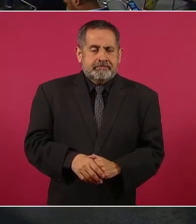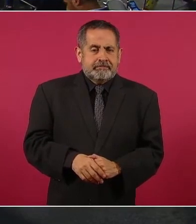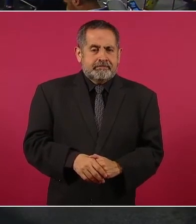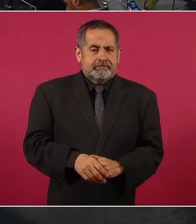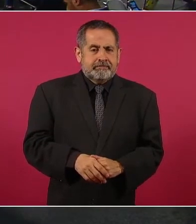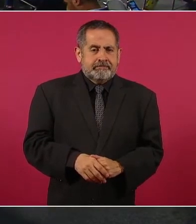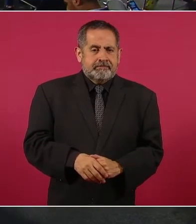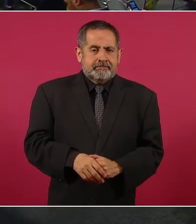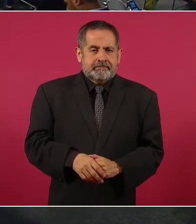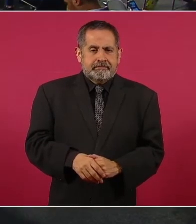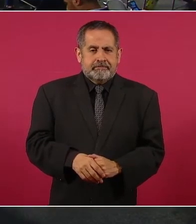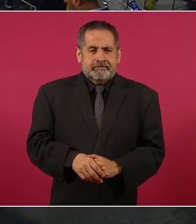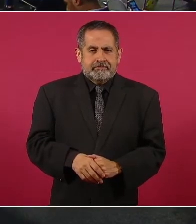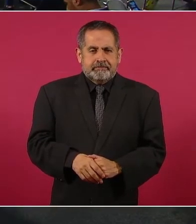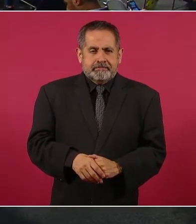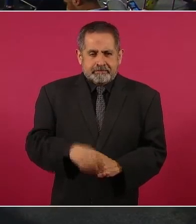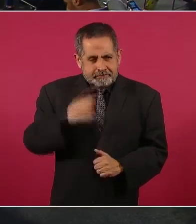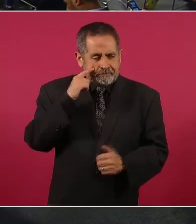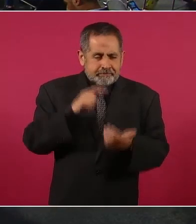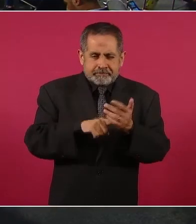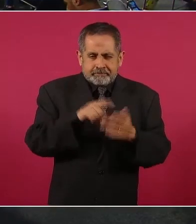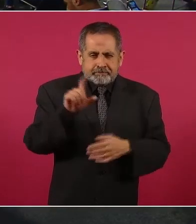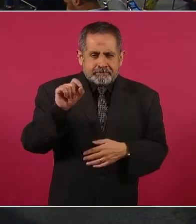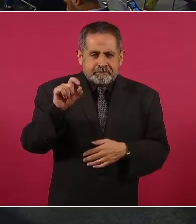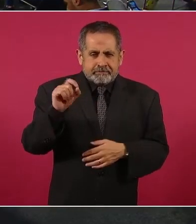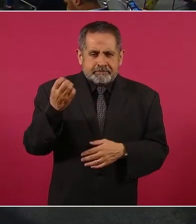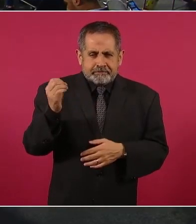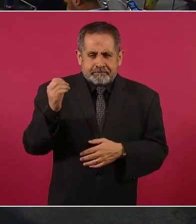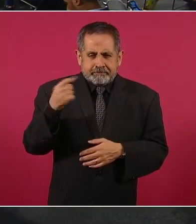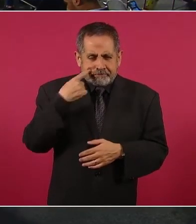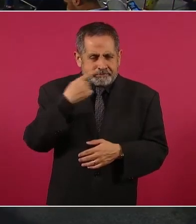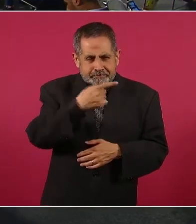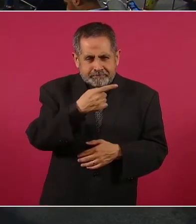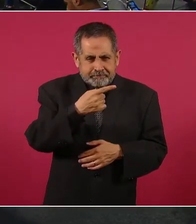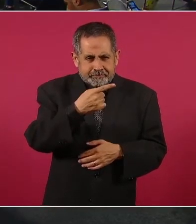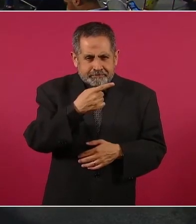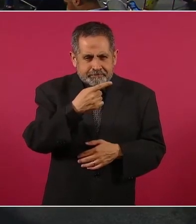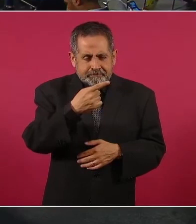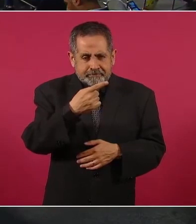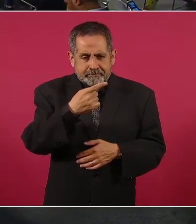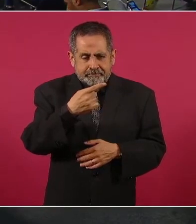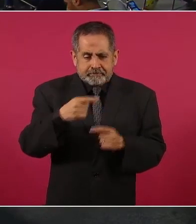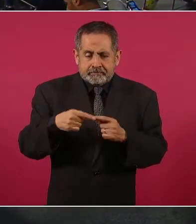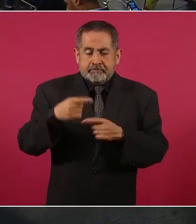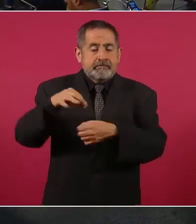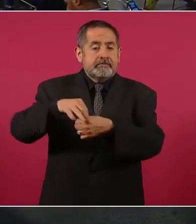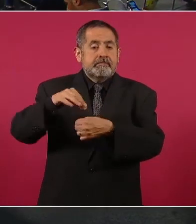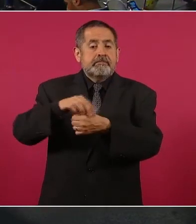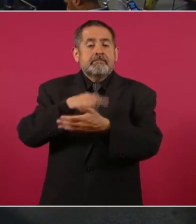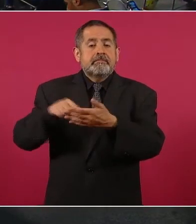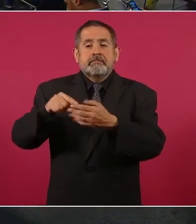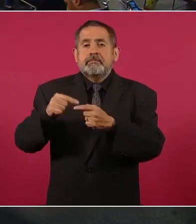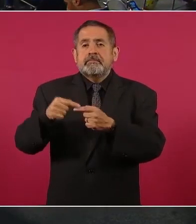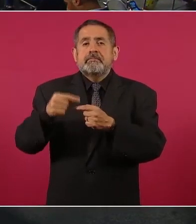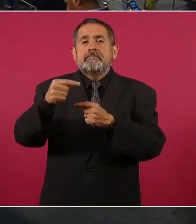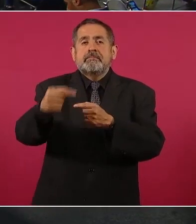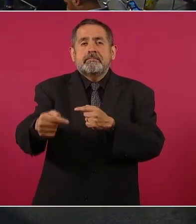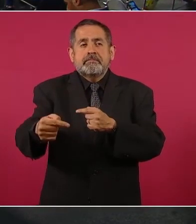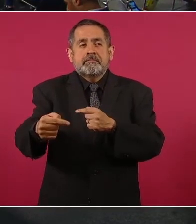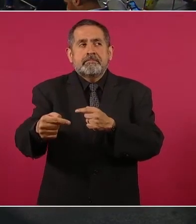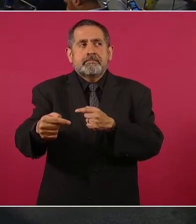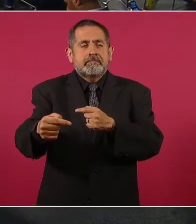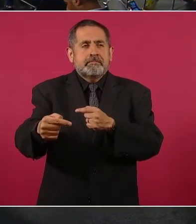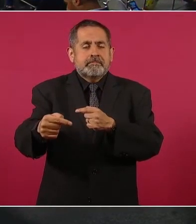Sí, porque es 20 de octubre y las elecciones fueron… Diez días